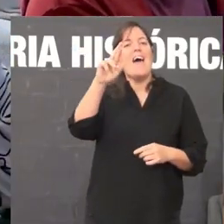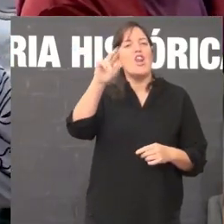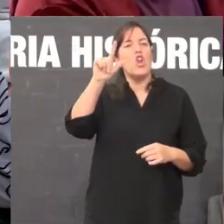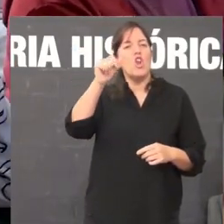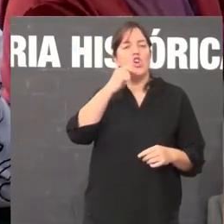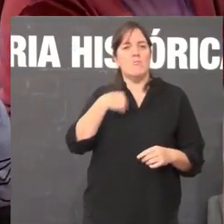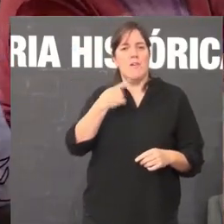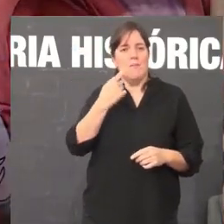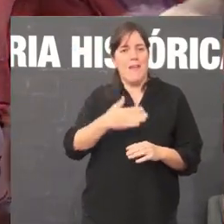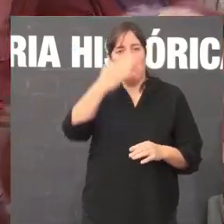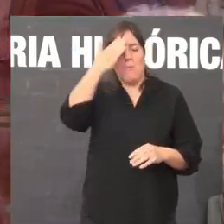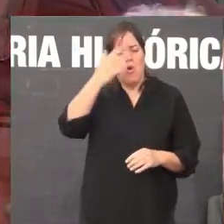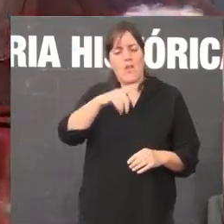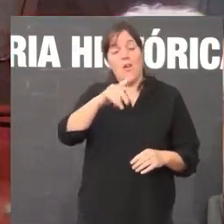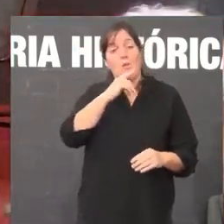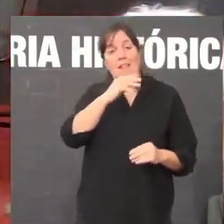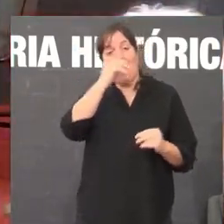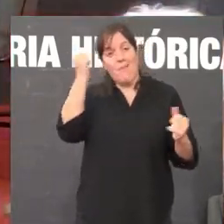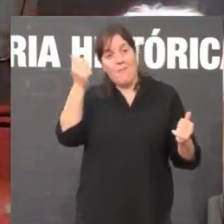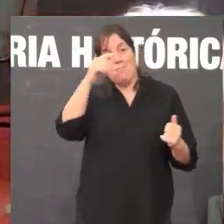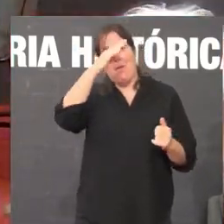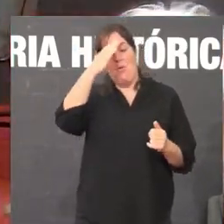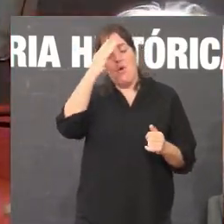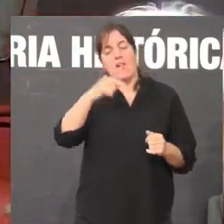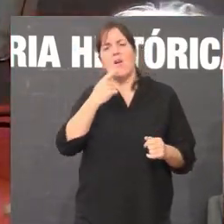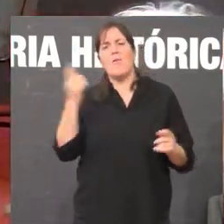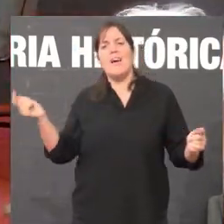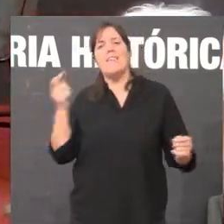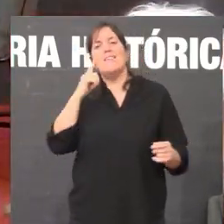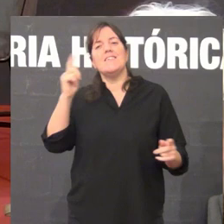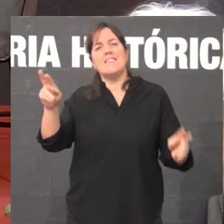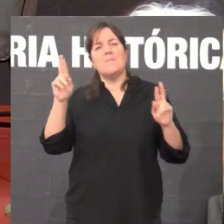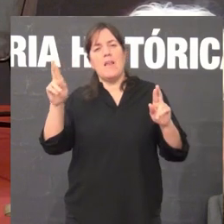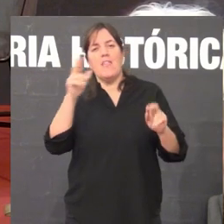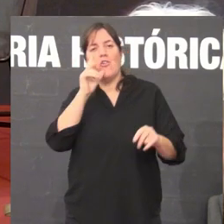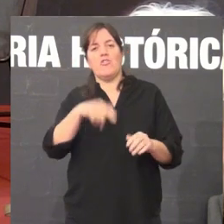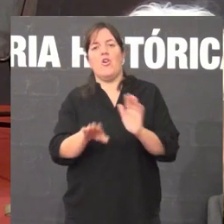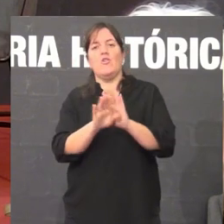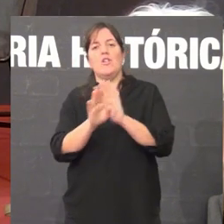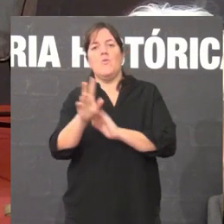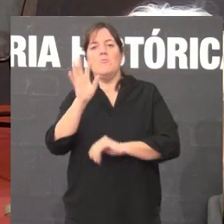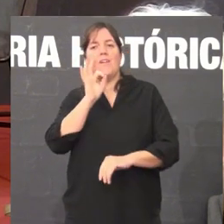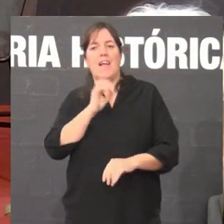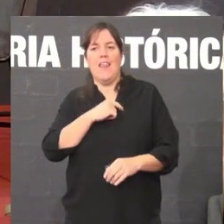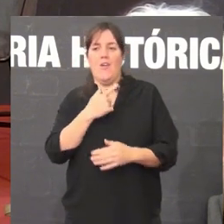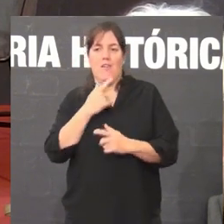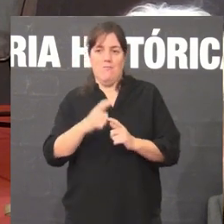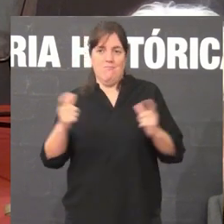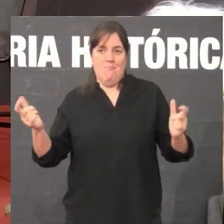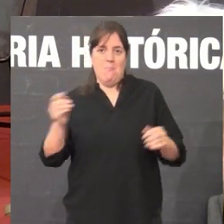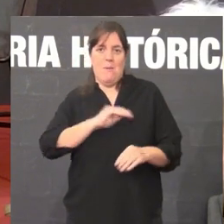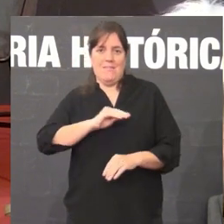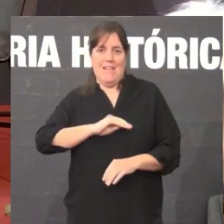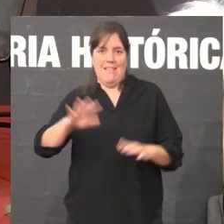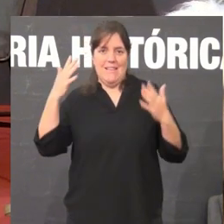desmemoria, e tamén nos dará un pouquinho de esperanza a aqueles que seguimos resistindo en galego, non que supoño aquí somos moitos. Ben,